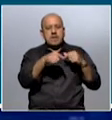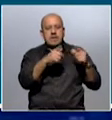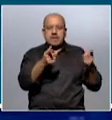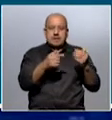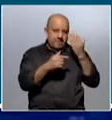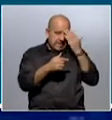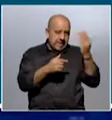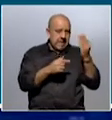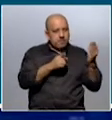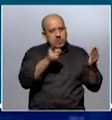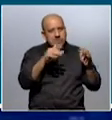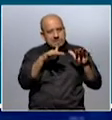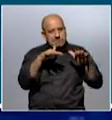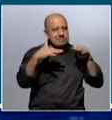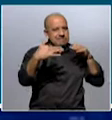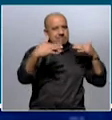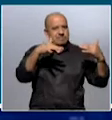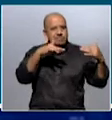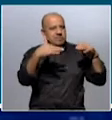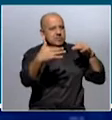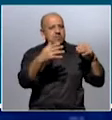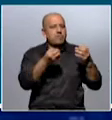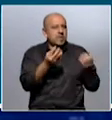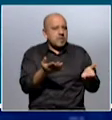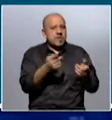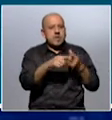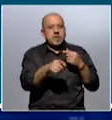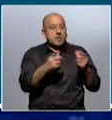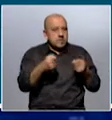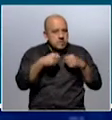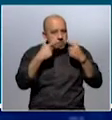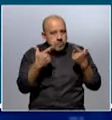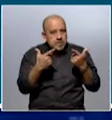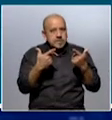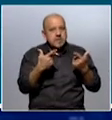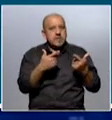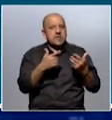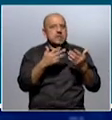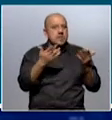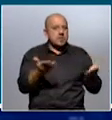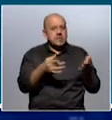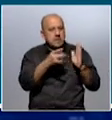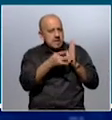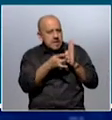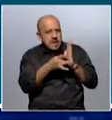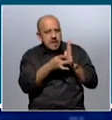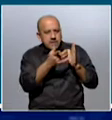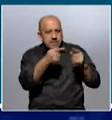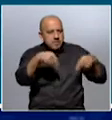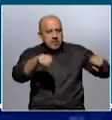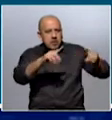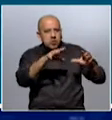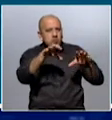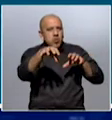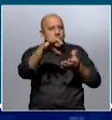oficialismo y oposición, por lo que en algunos casos se expresaba con sorpresa ante determinadas condiciones sanitarias, y no solo